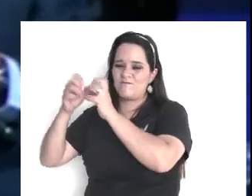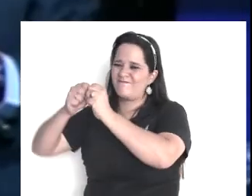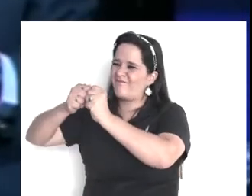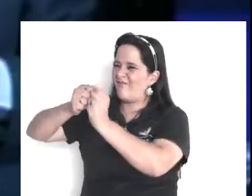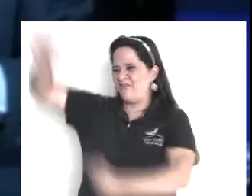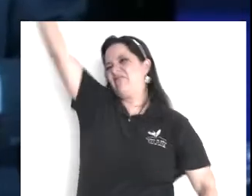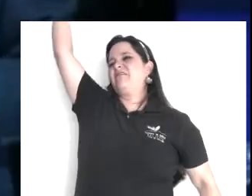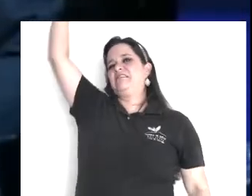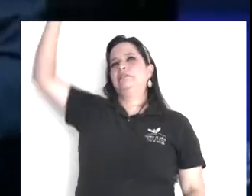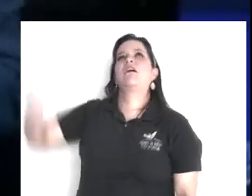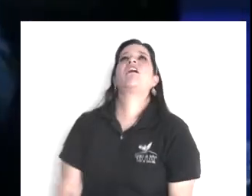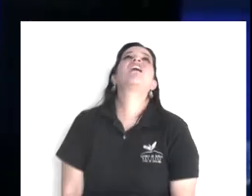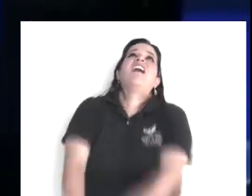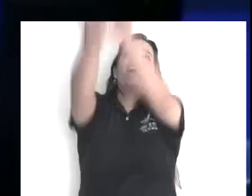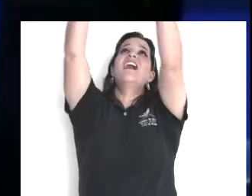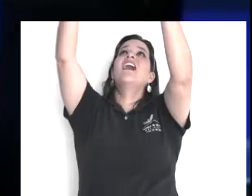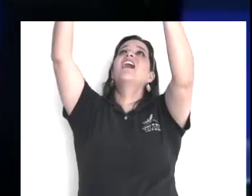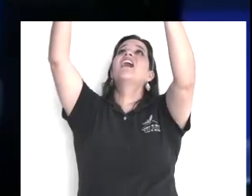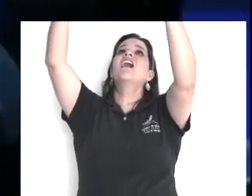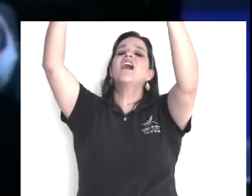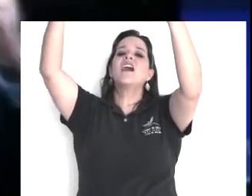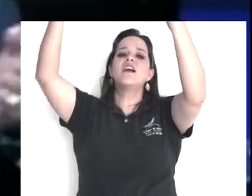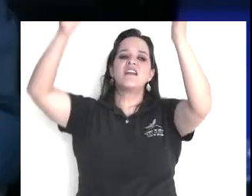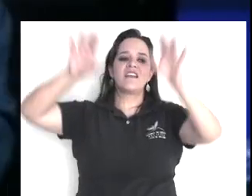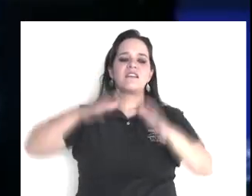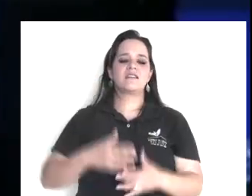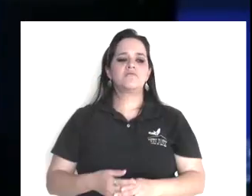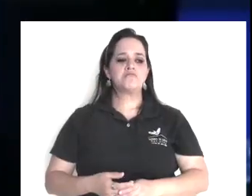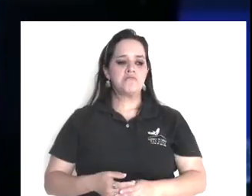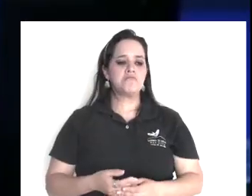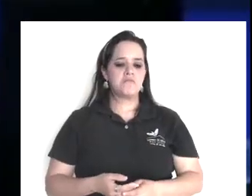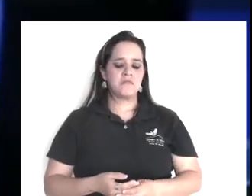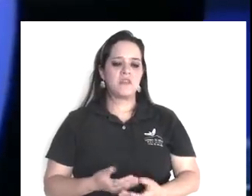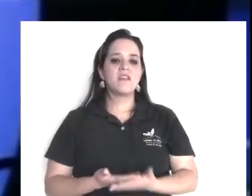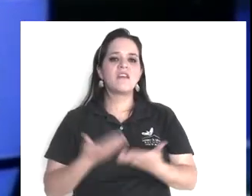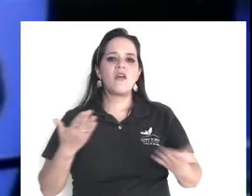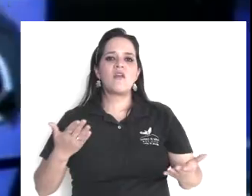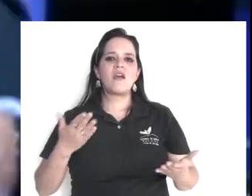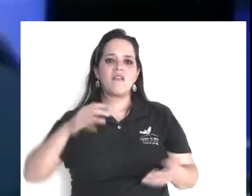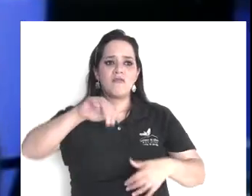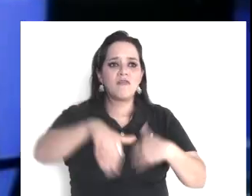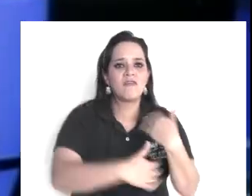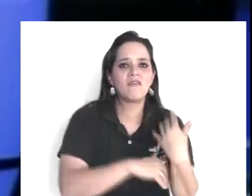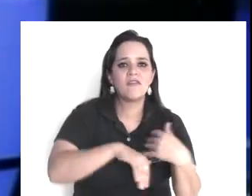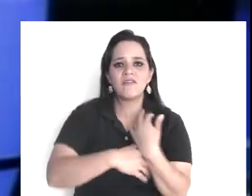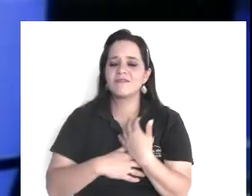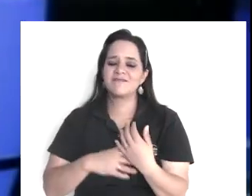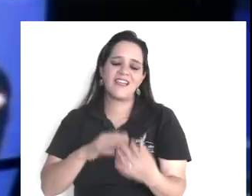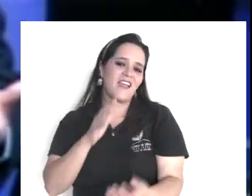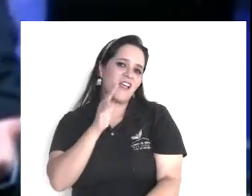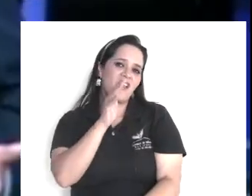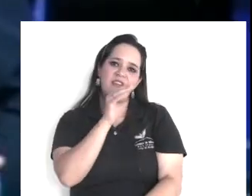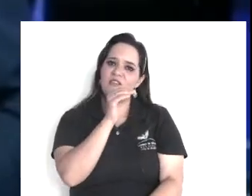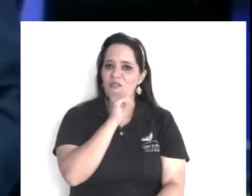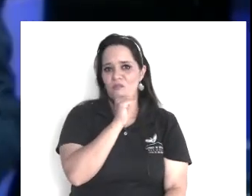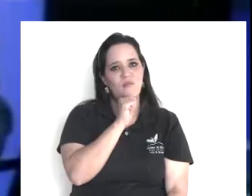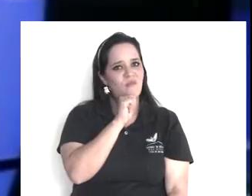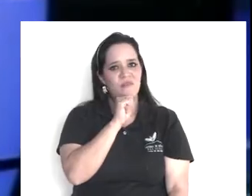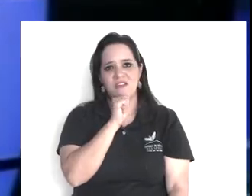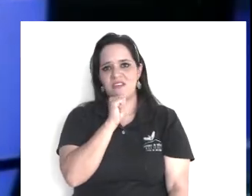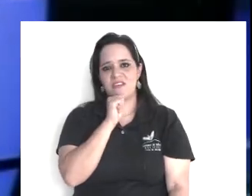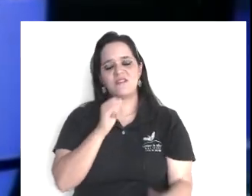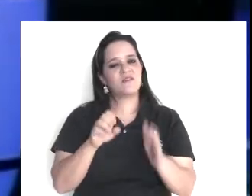regresas? pero si vemos, por ejemplo, una espada, y un arco, y una flecha, los dos son armas, son letales,